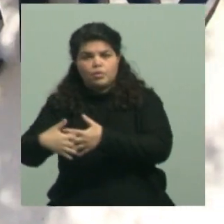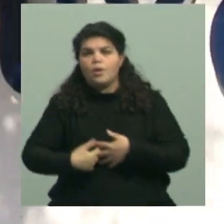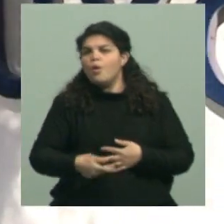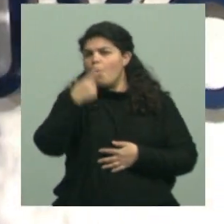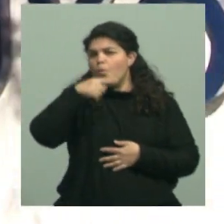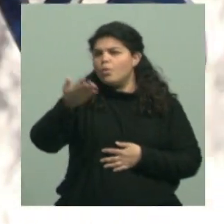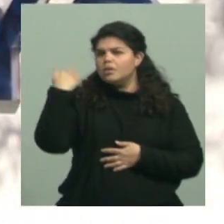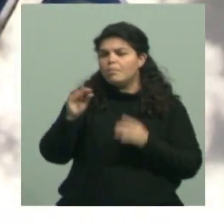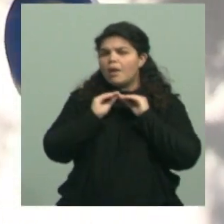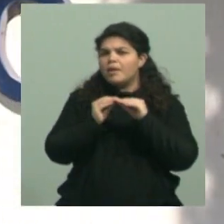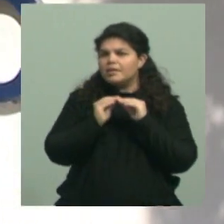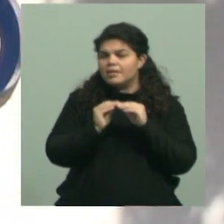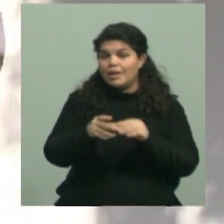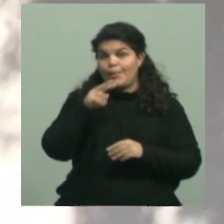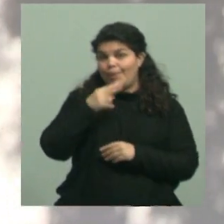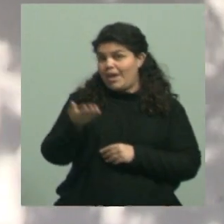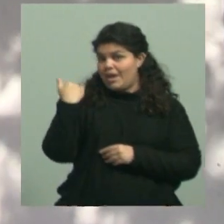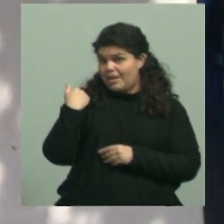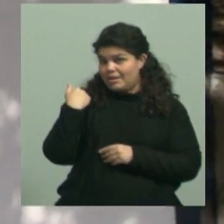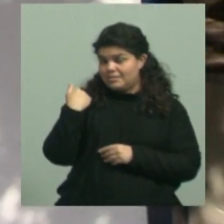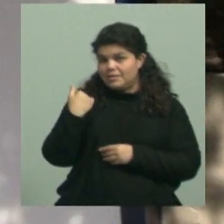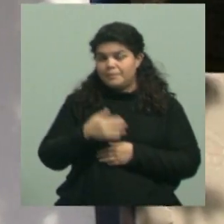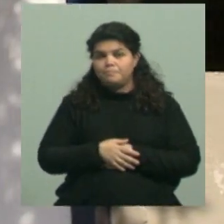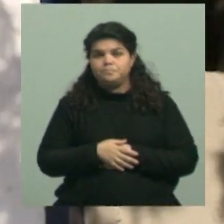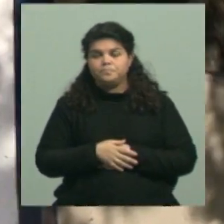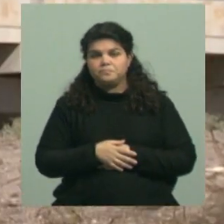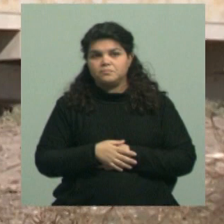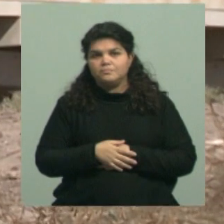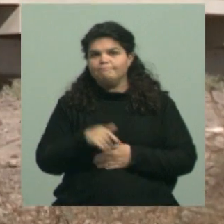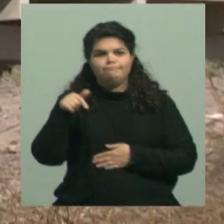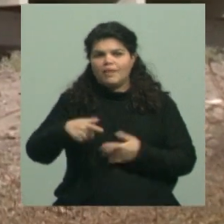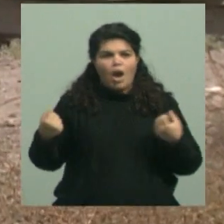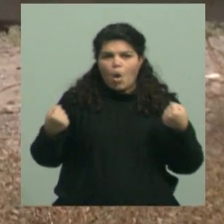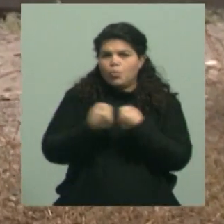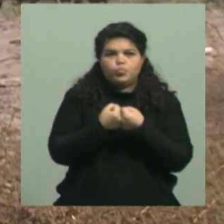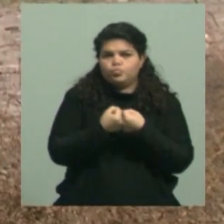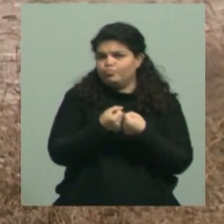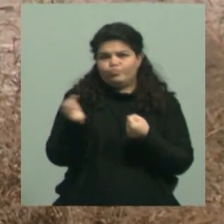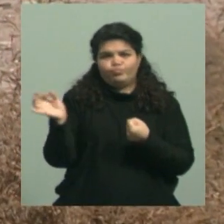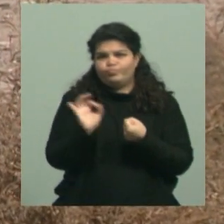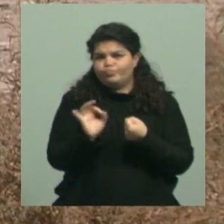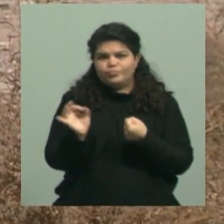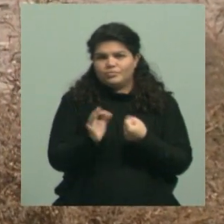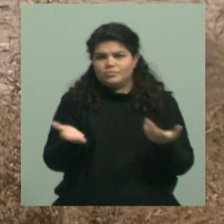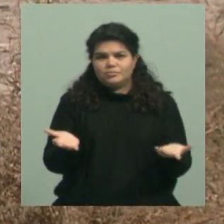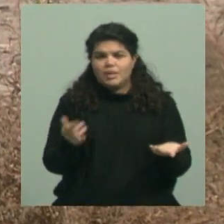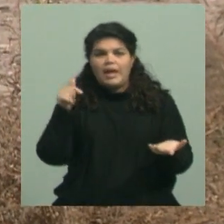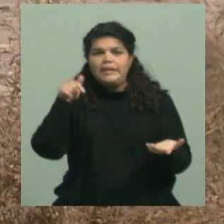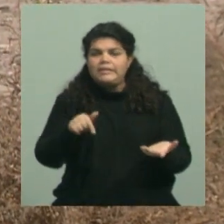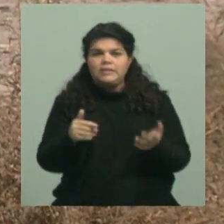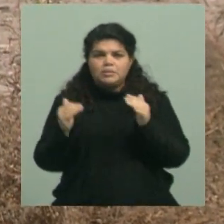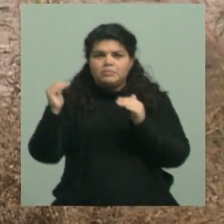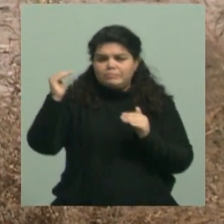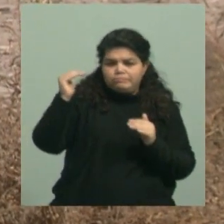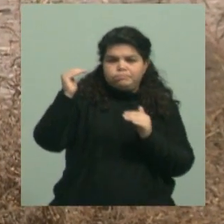el viernes pasado y en realidad ahí tampoco se llegó a un acuerdo y el reconocimiento, digamos,